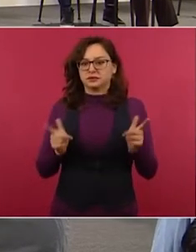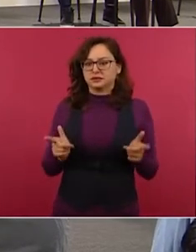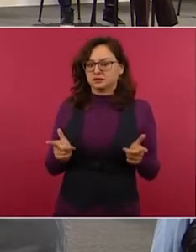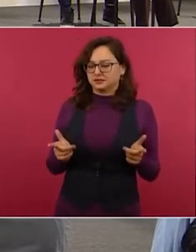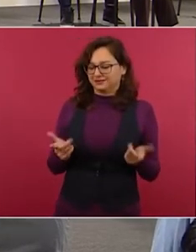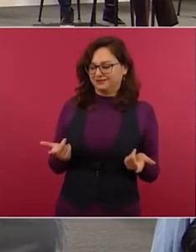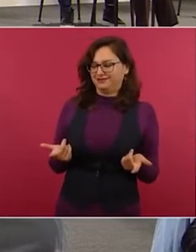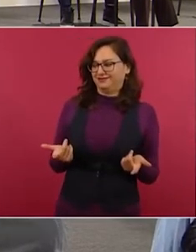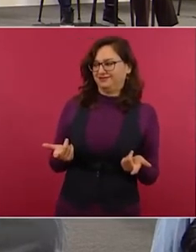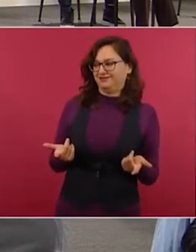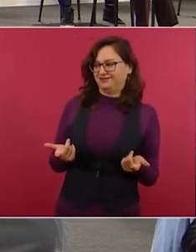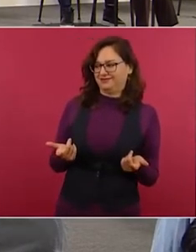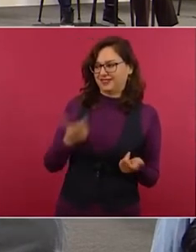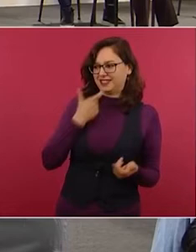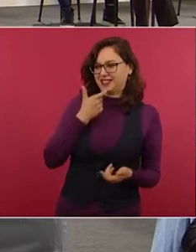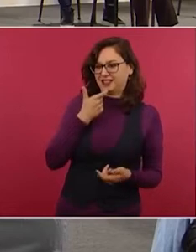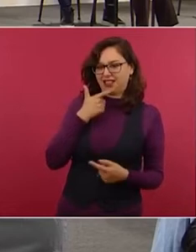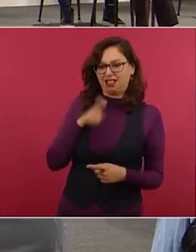de mala fe.